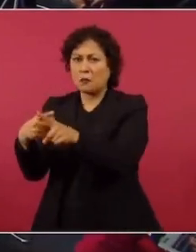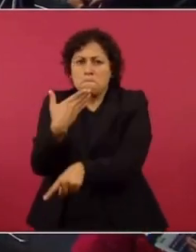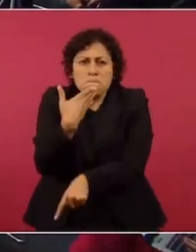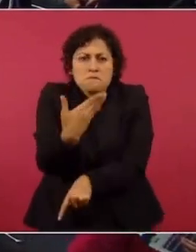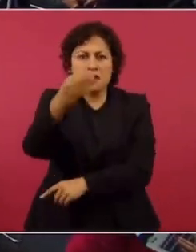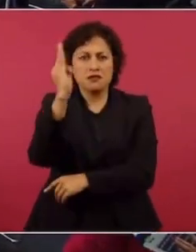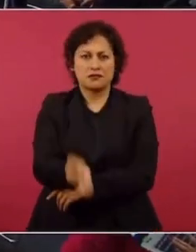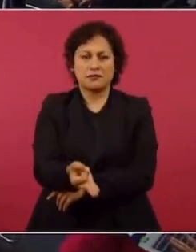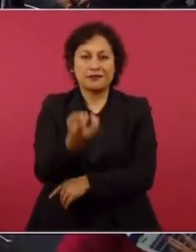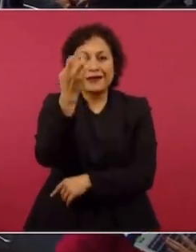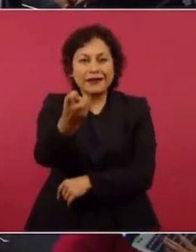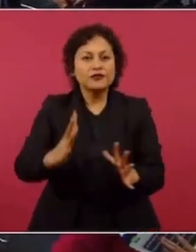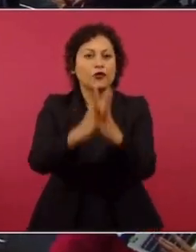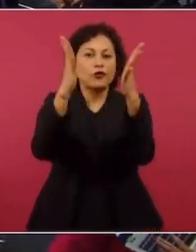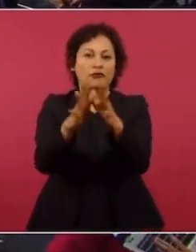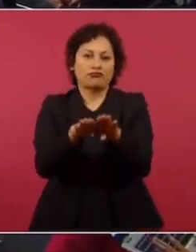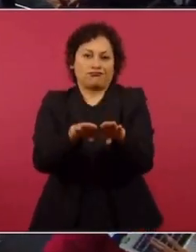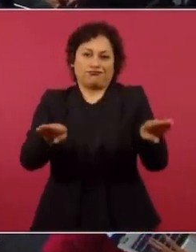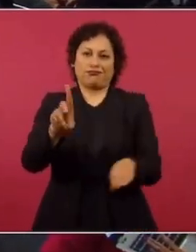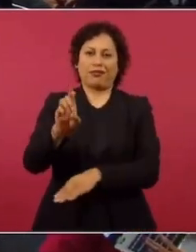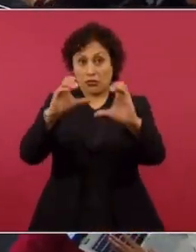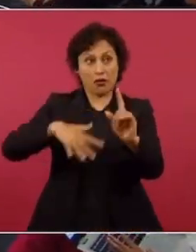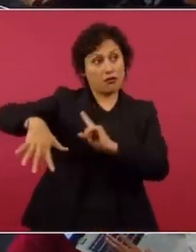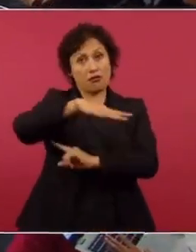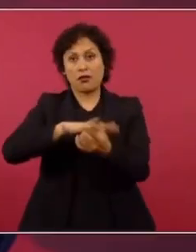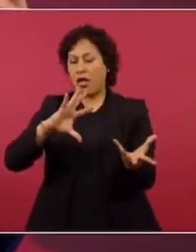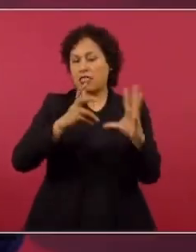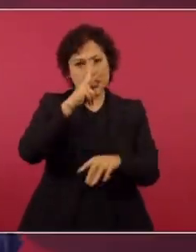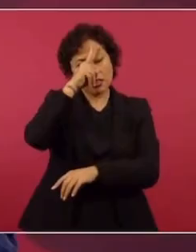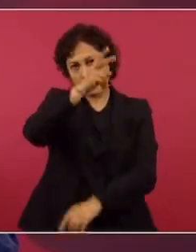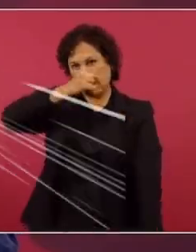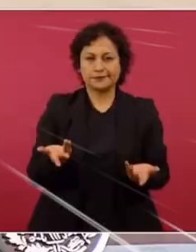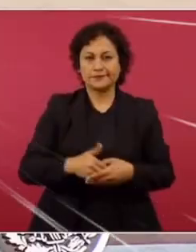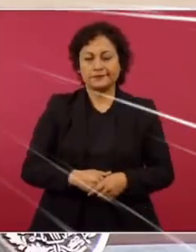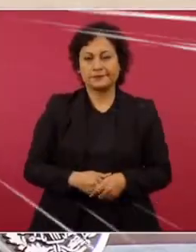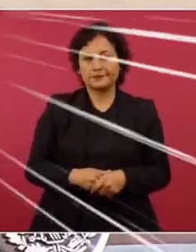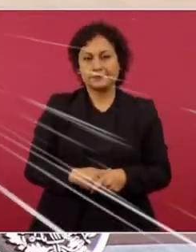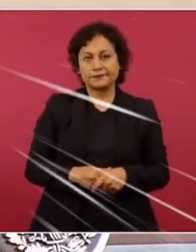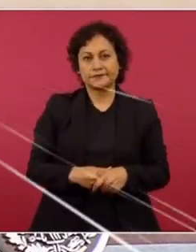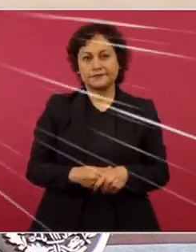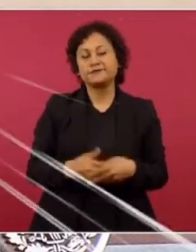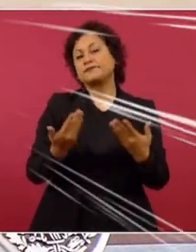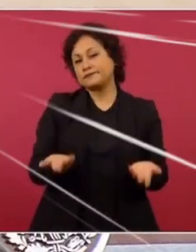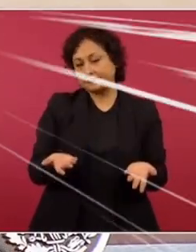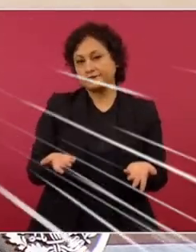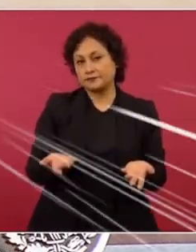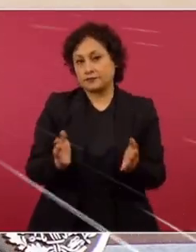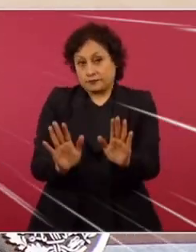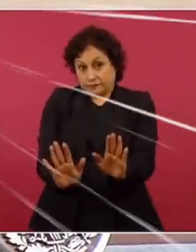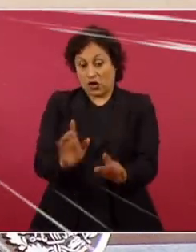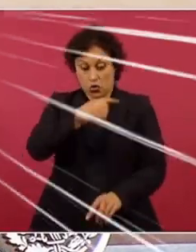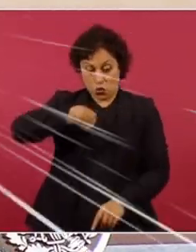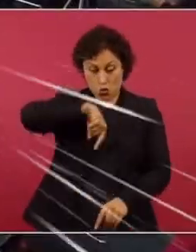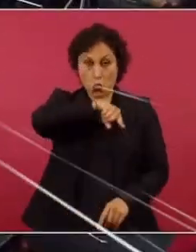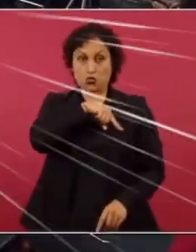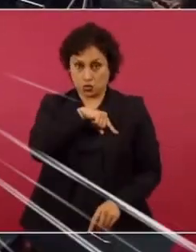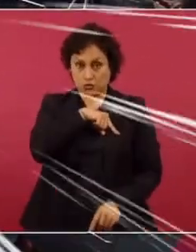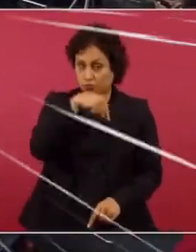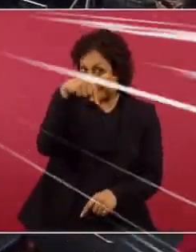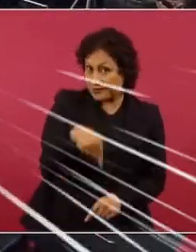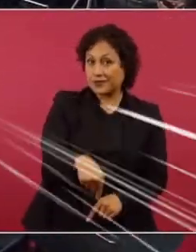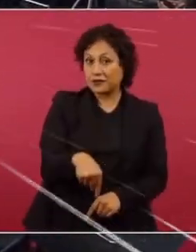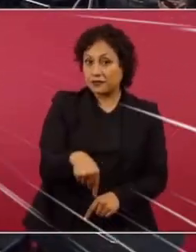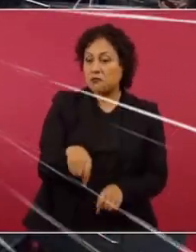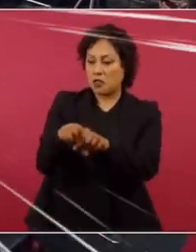Y nada más que no haya violencia, ni verbal y mucho menos física. Y por lo que corresponde a nosotros, a quienes